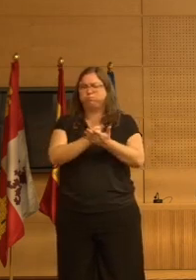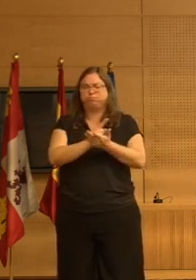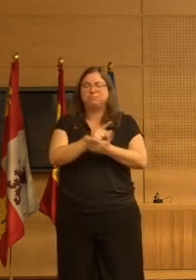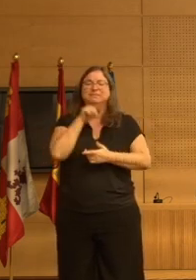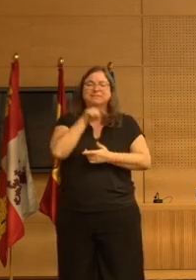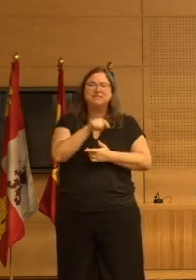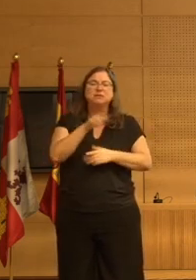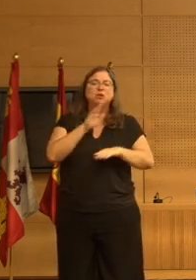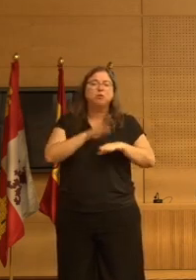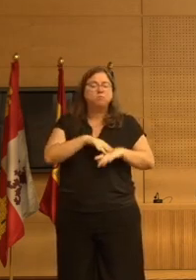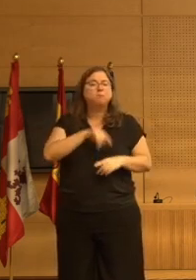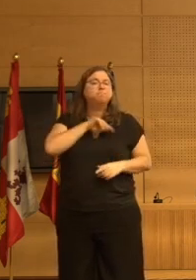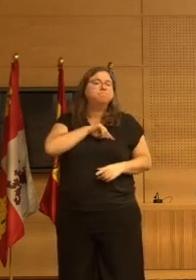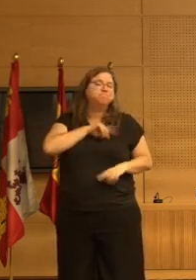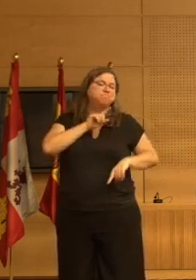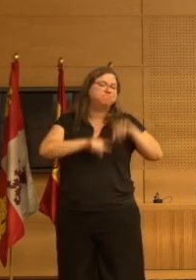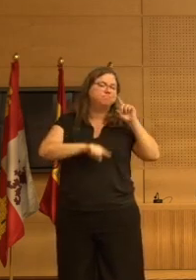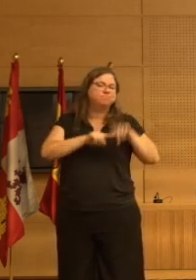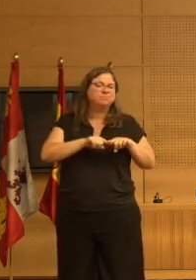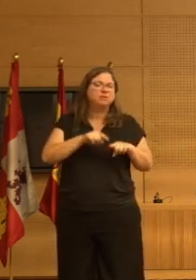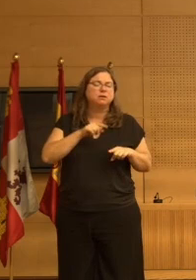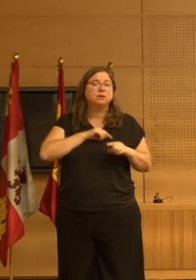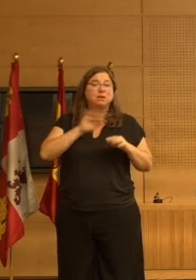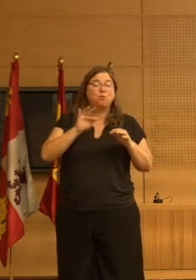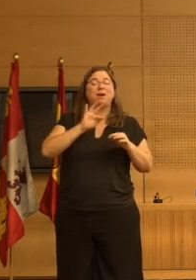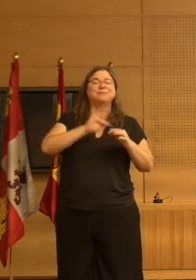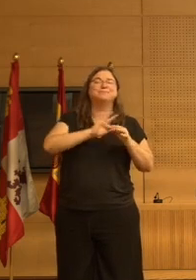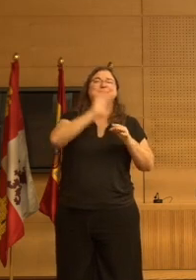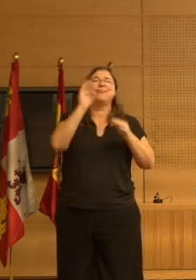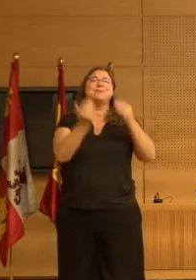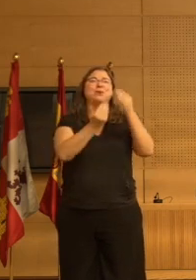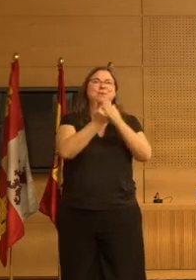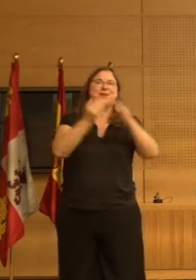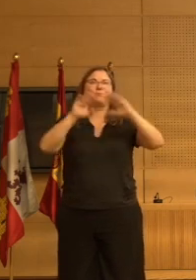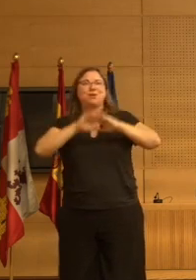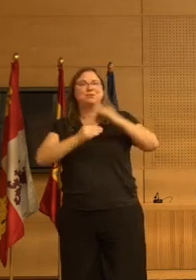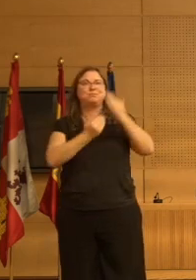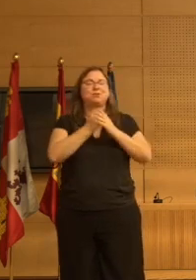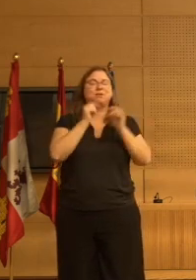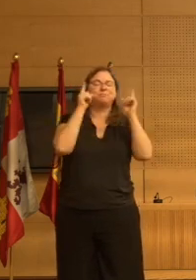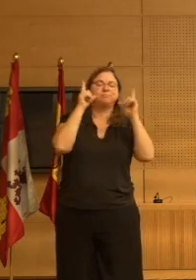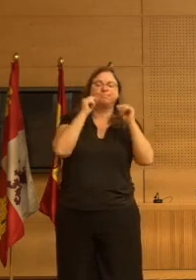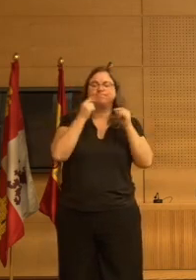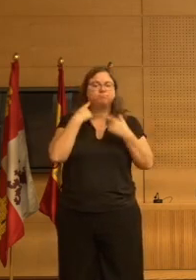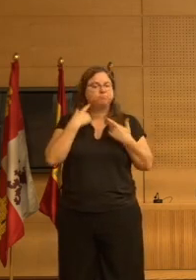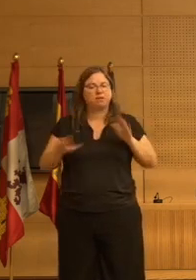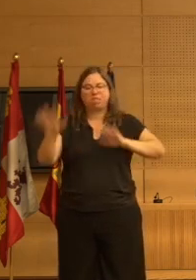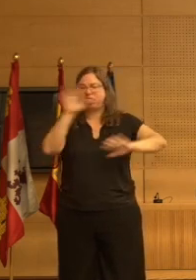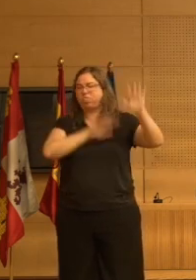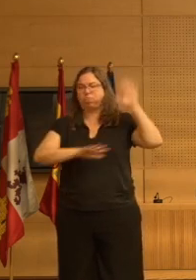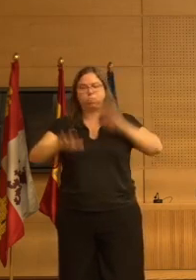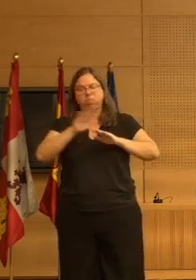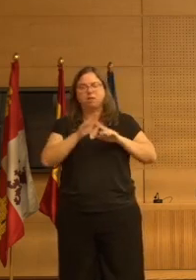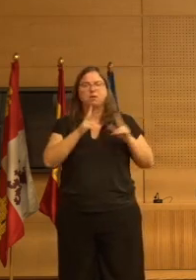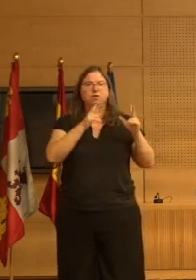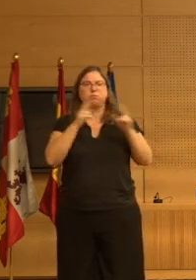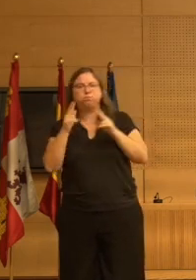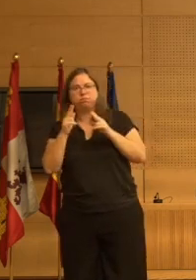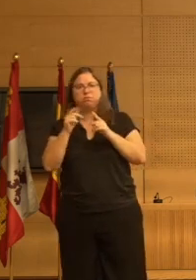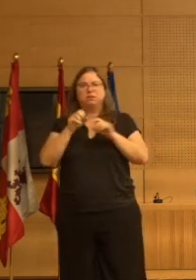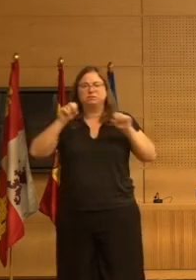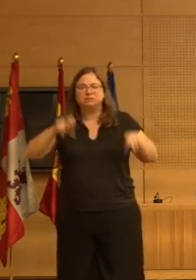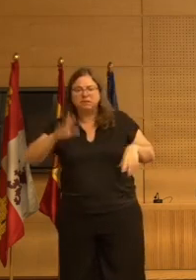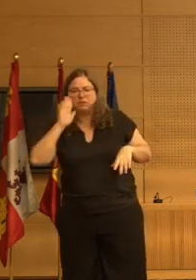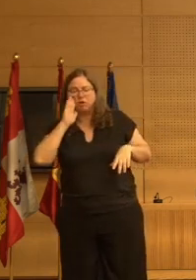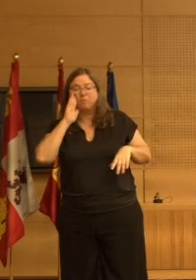síndrome como siempre pues pérdida de ciclo sueño vigilia o sea aumento disminución fragmentación persistente